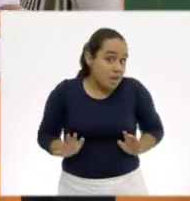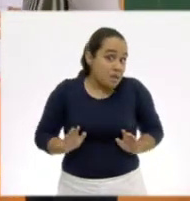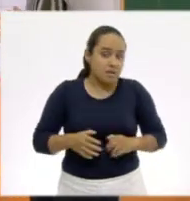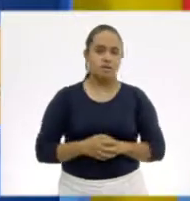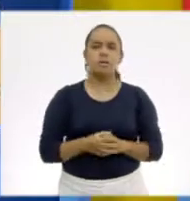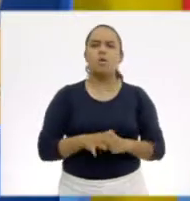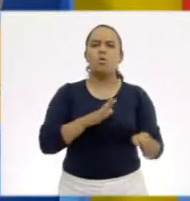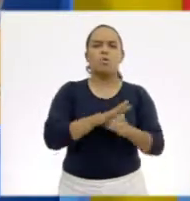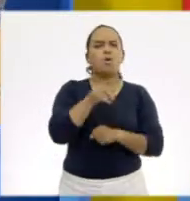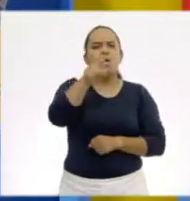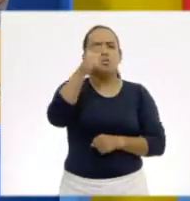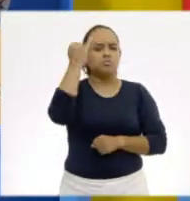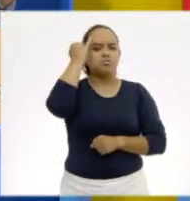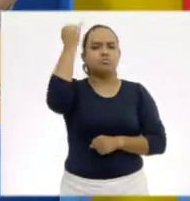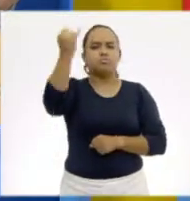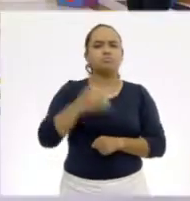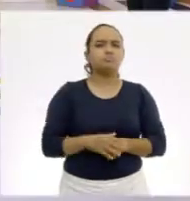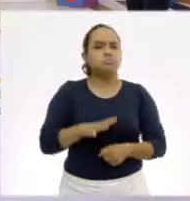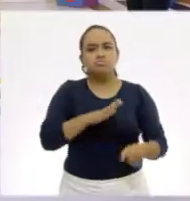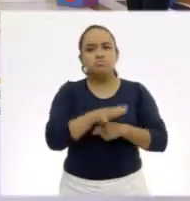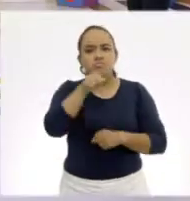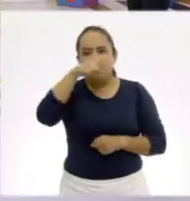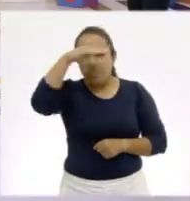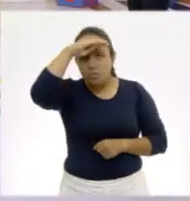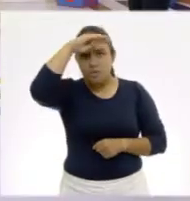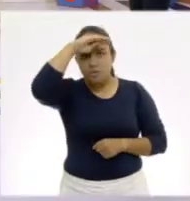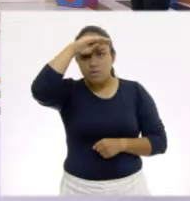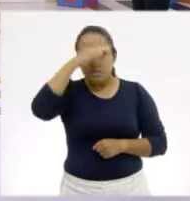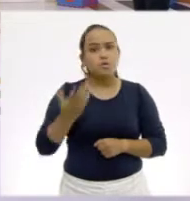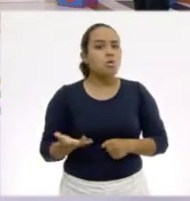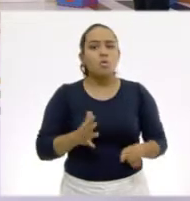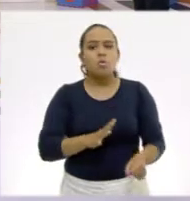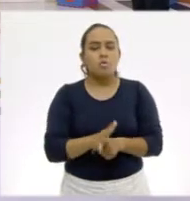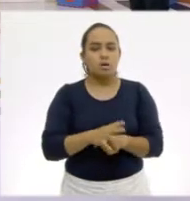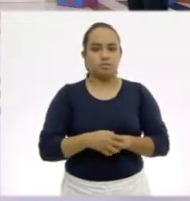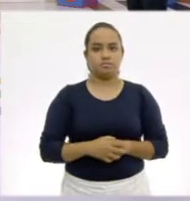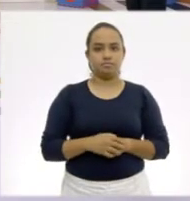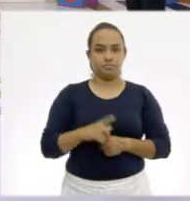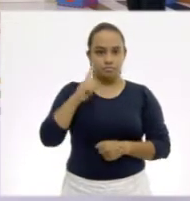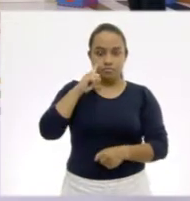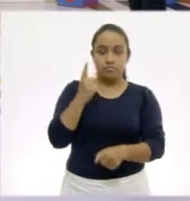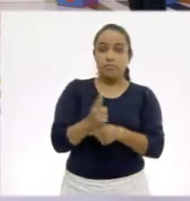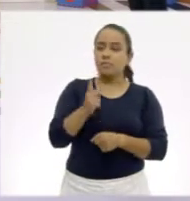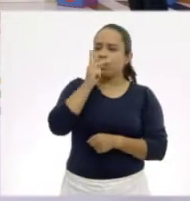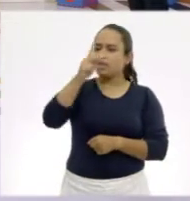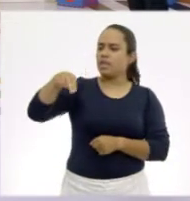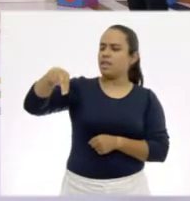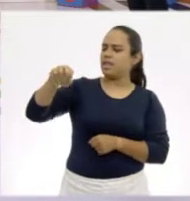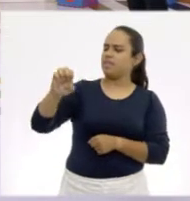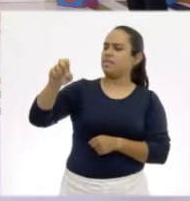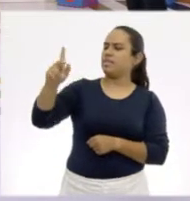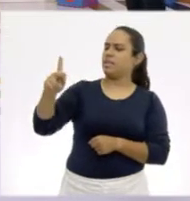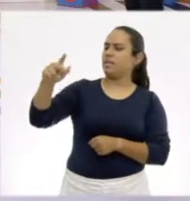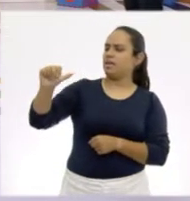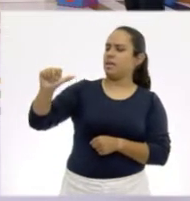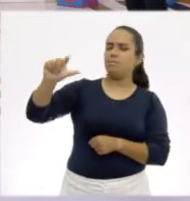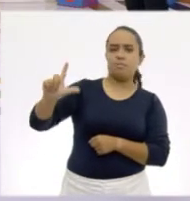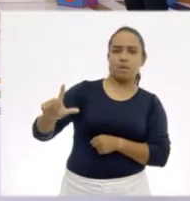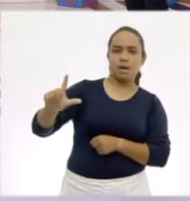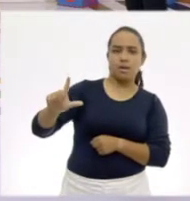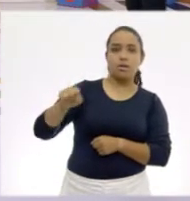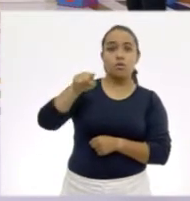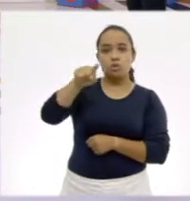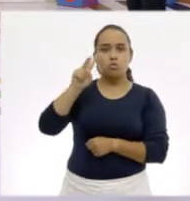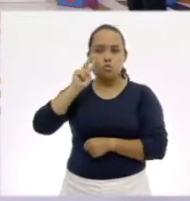¿Cuáles se te ocurren a ti? ¿Ya viste bien la tabla? ¿Cuáles pueden ser? Identifica la palabra Nepal. Te estoy pidiendo que